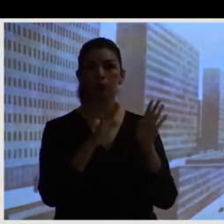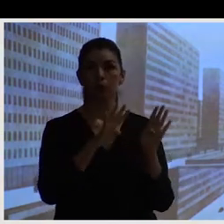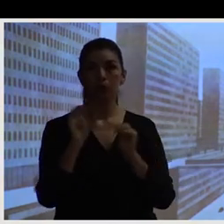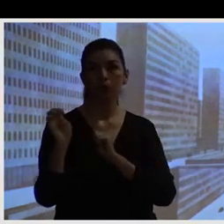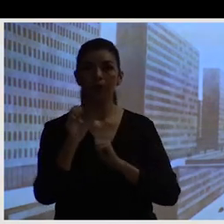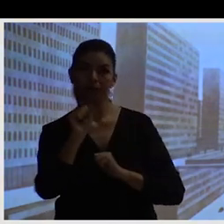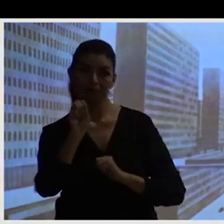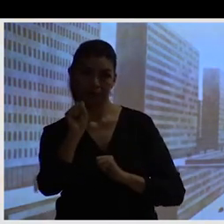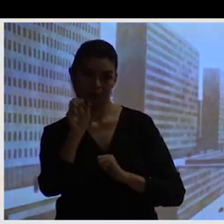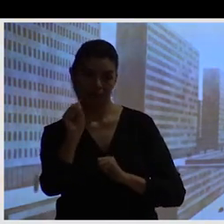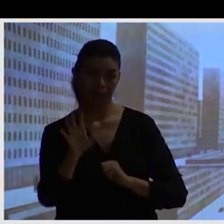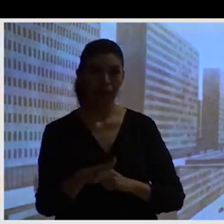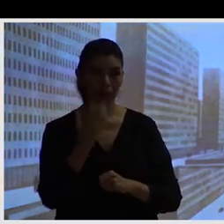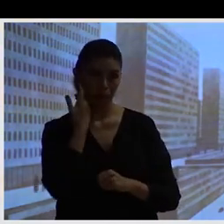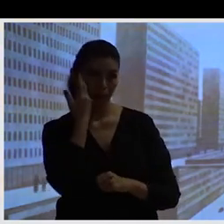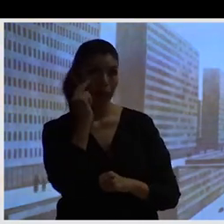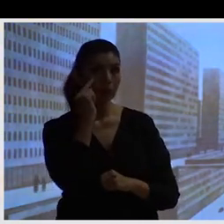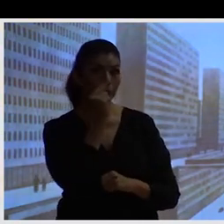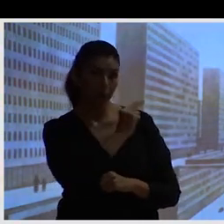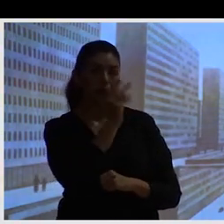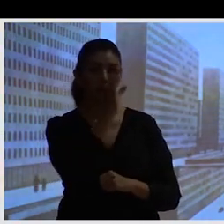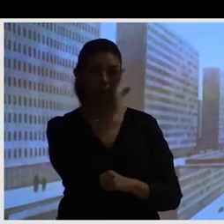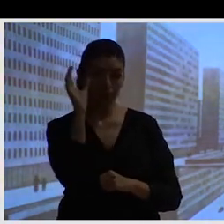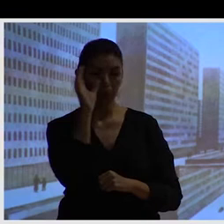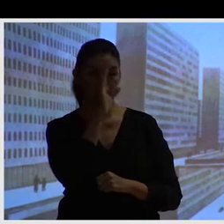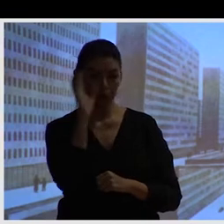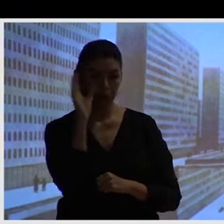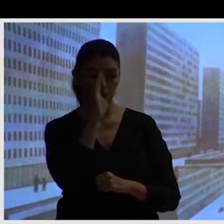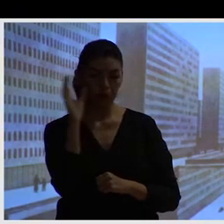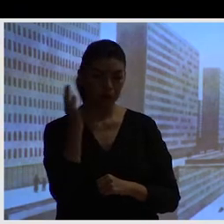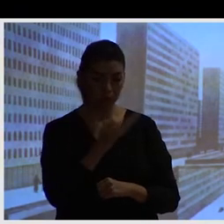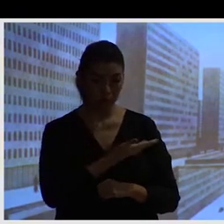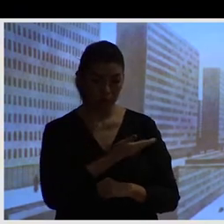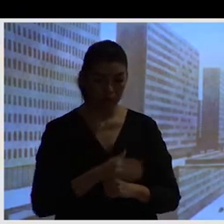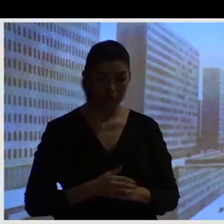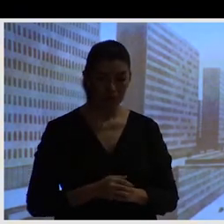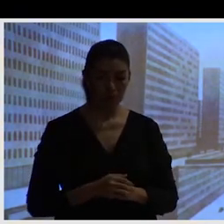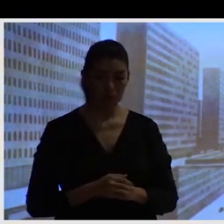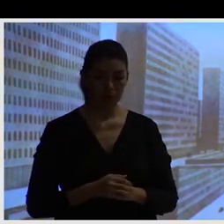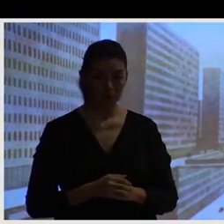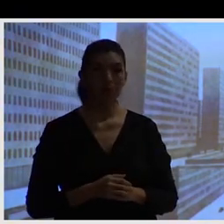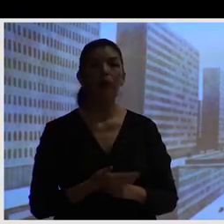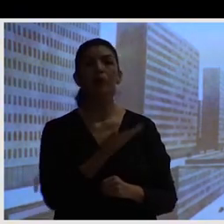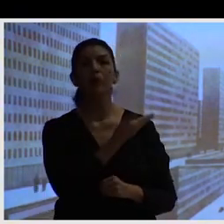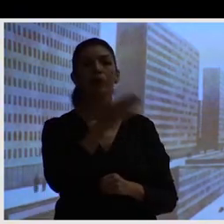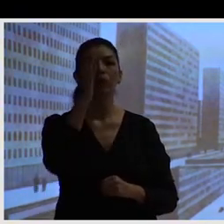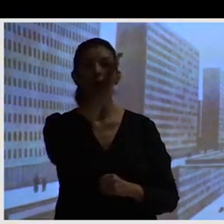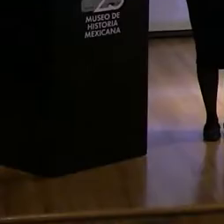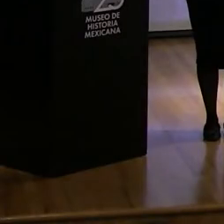cada día los estudiantes ven en la pantalla y que se